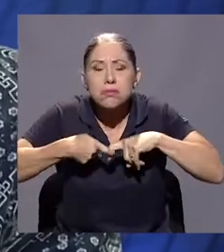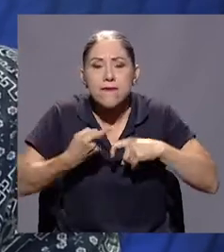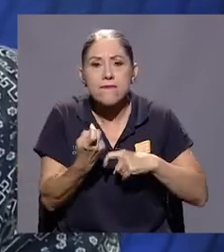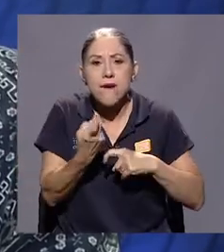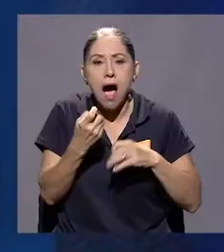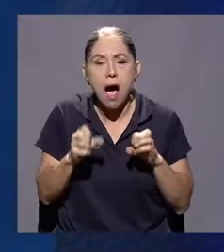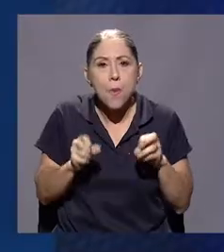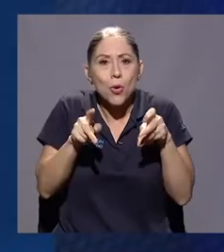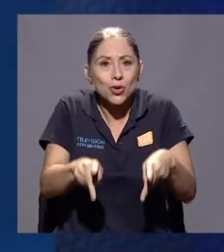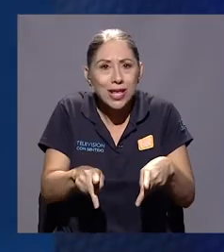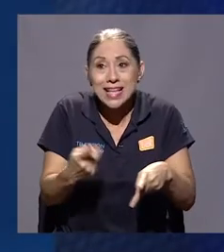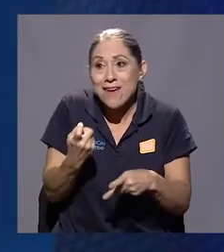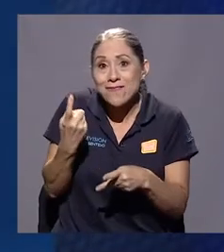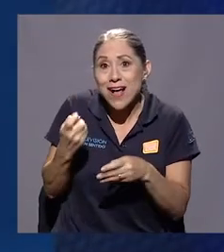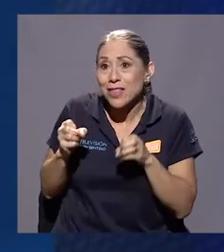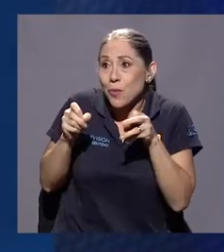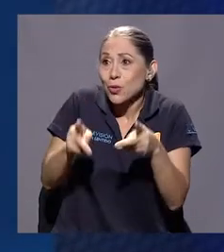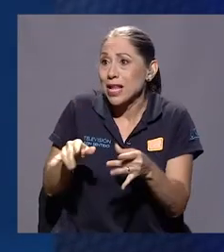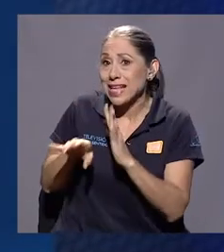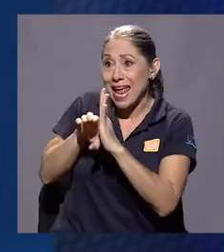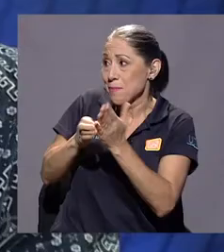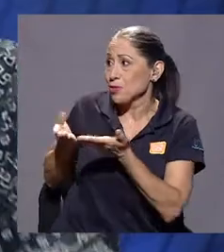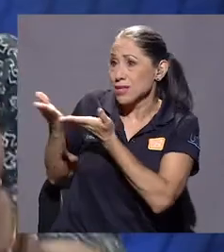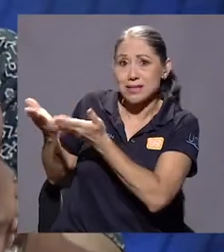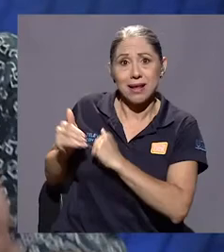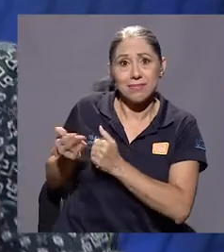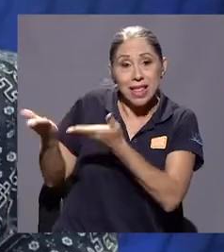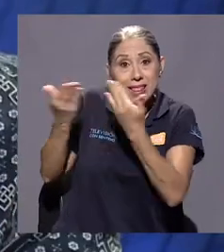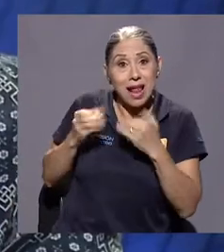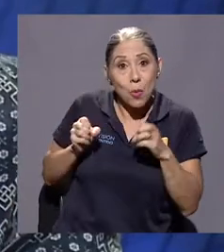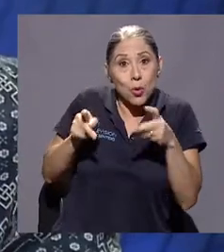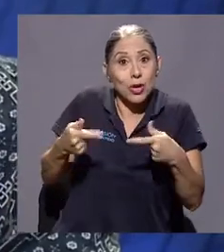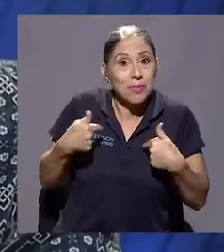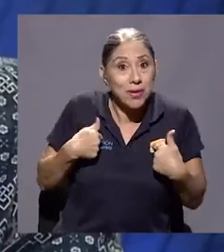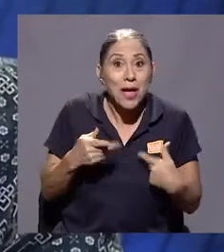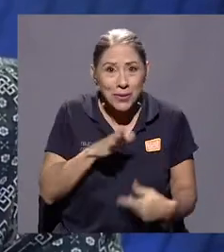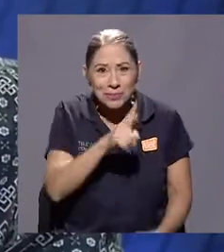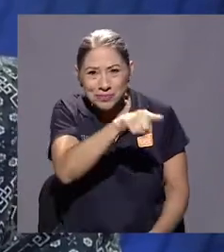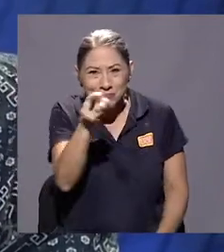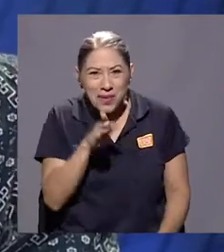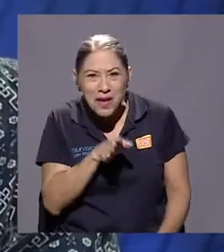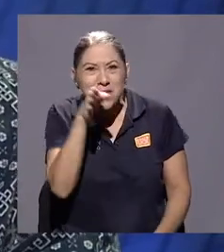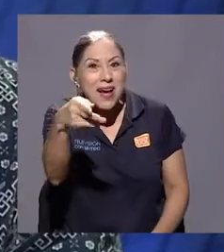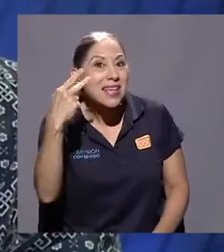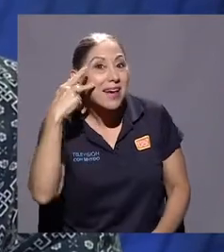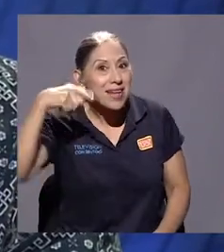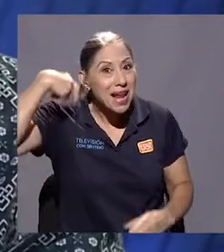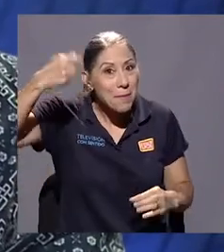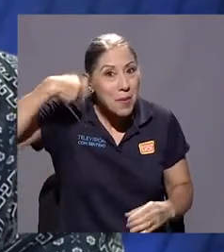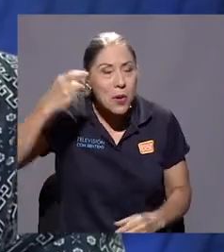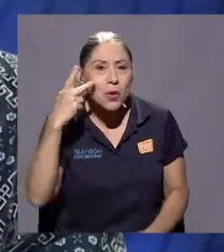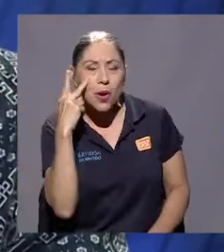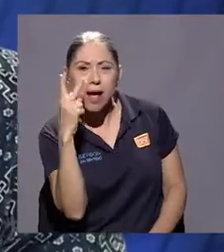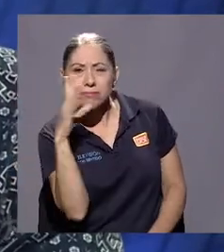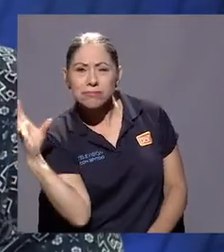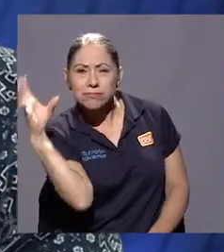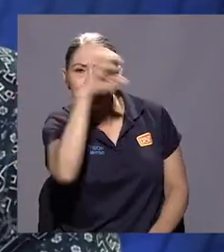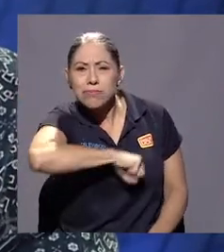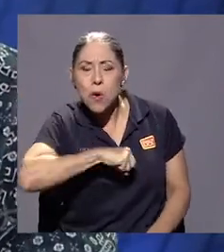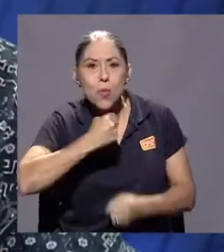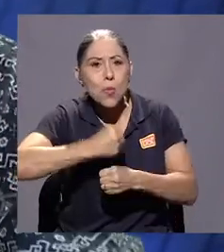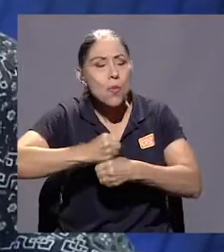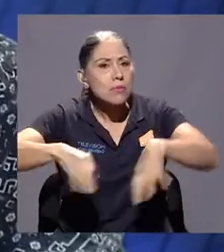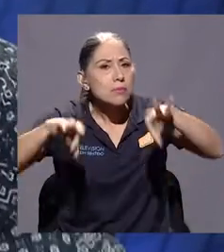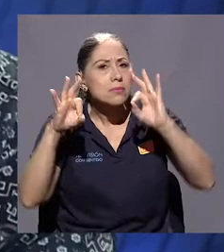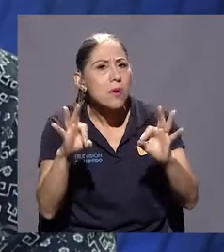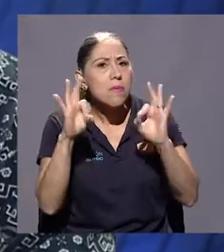personas como César, que llega a darle una oportunidad a muchacho y vayan a ver la película, se van a dar cuenta que fue un buen trabajo. Nos dedicamos